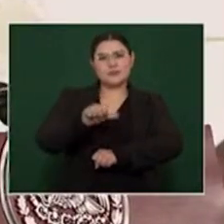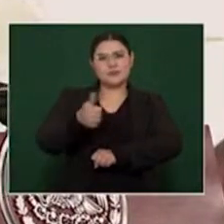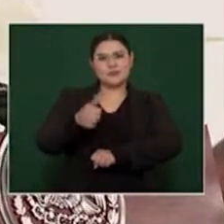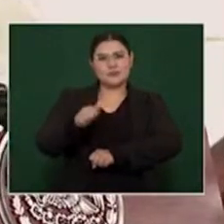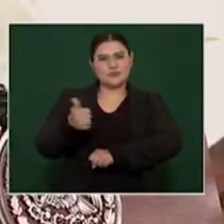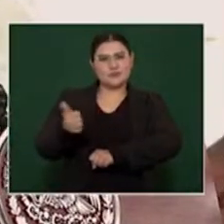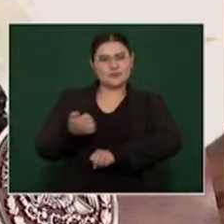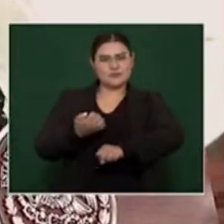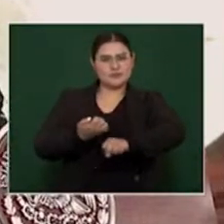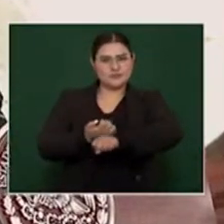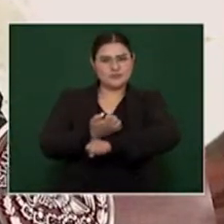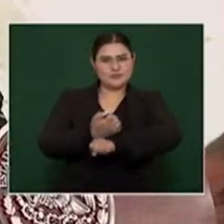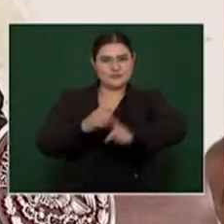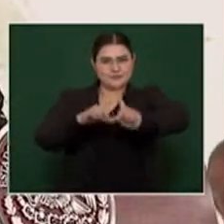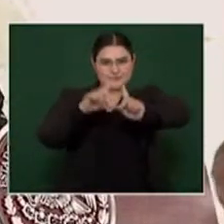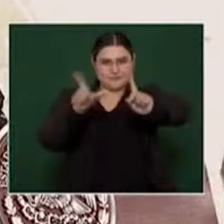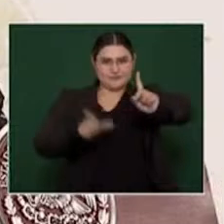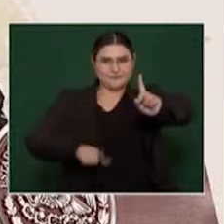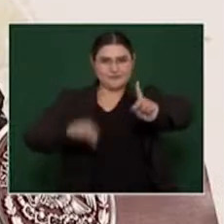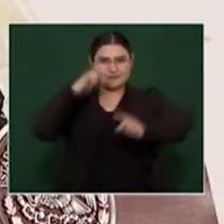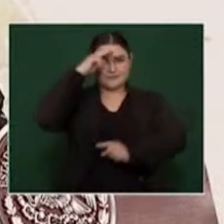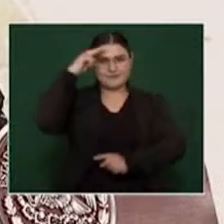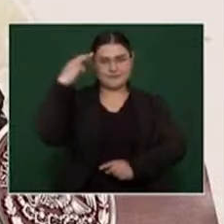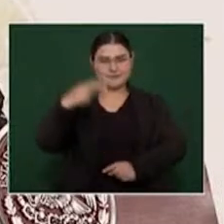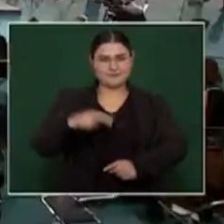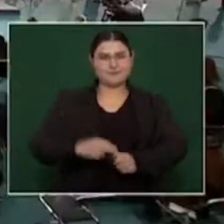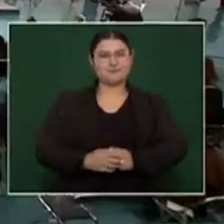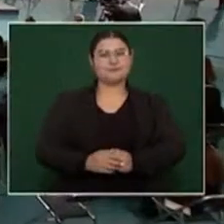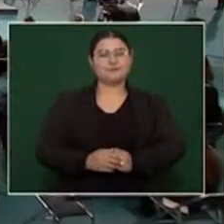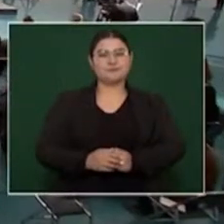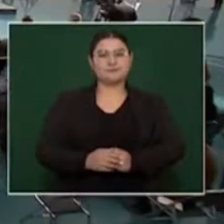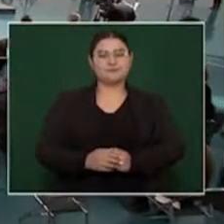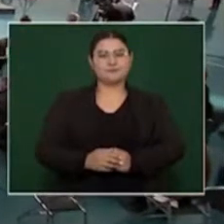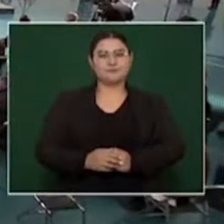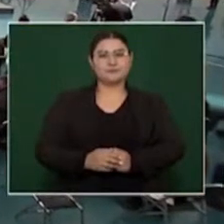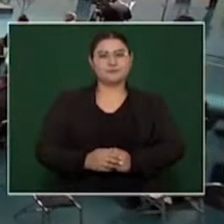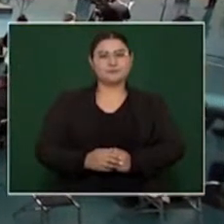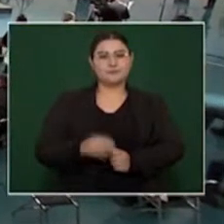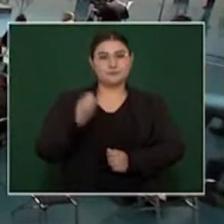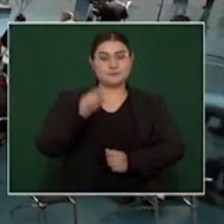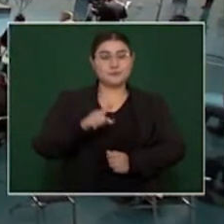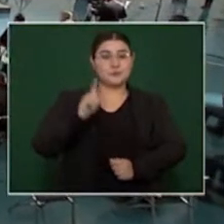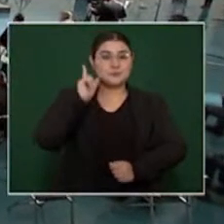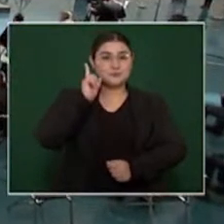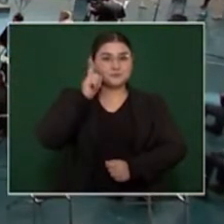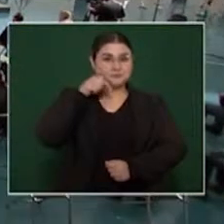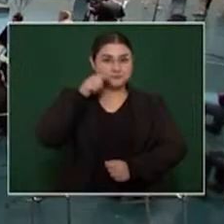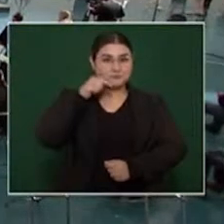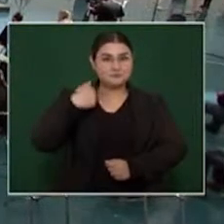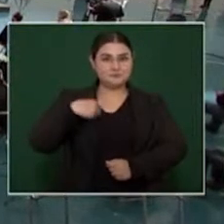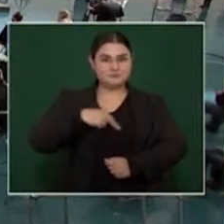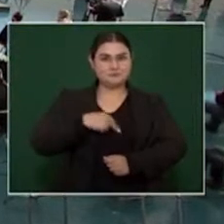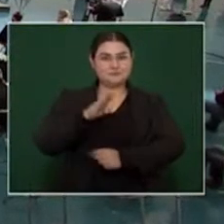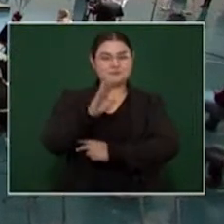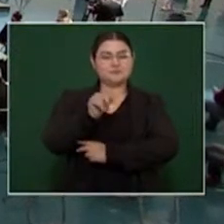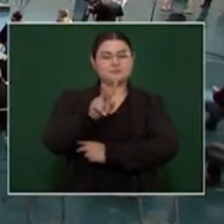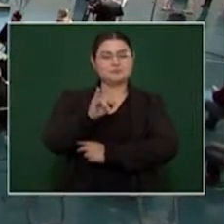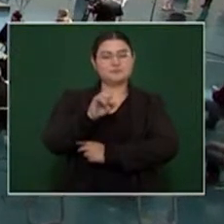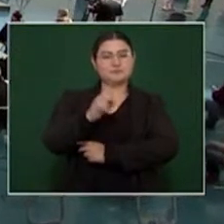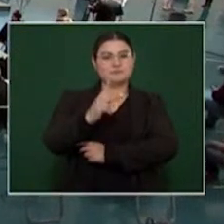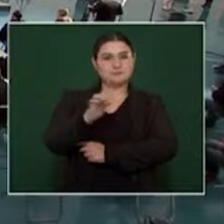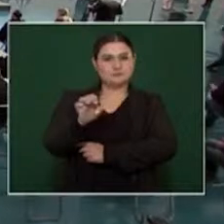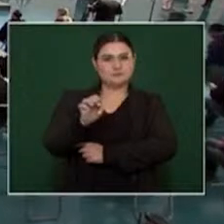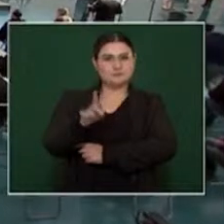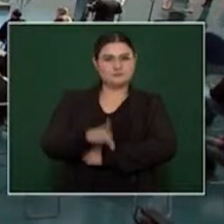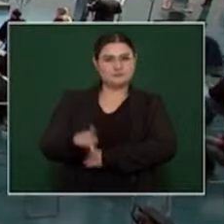entre sus integrantes. También anunció que realizará una gira en el mes de septiembre por América del Sur. Entre los países que visitará